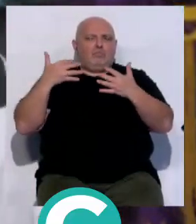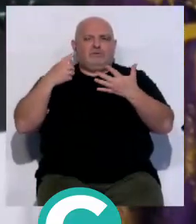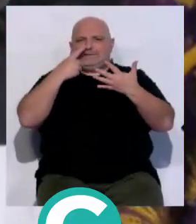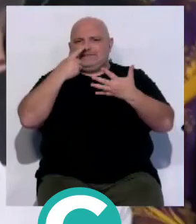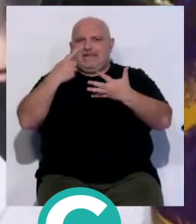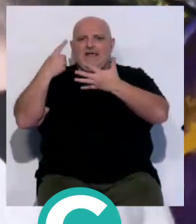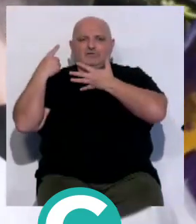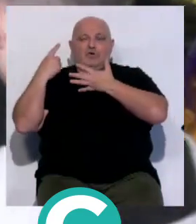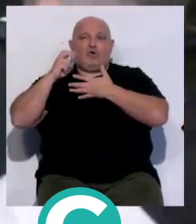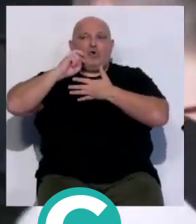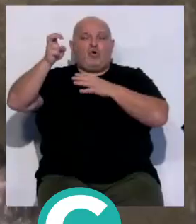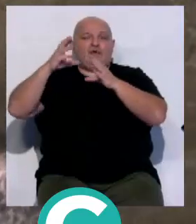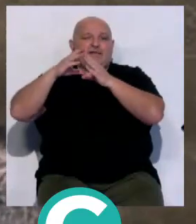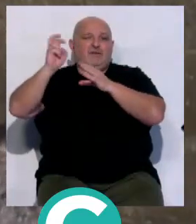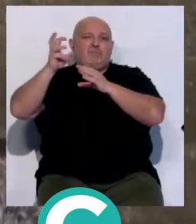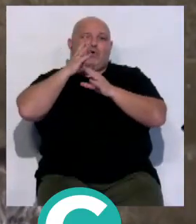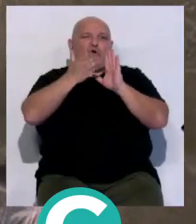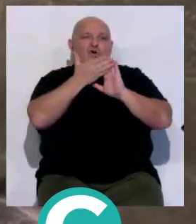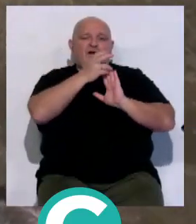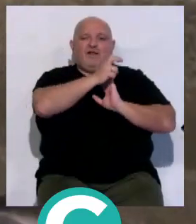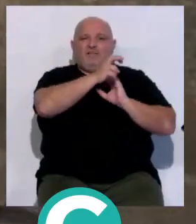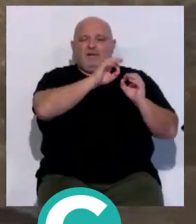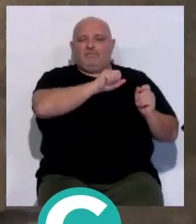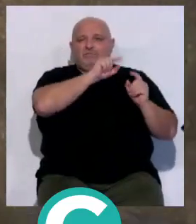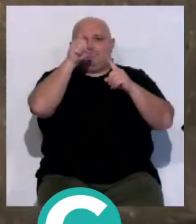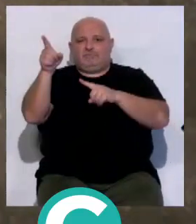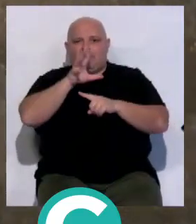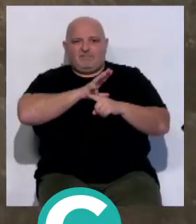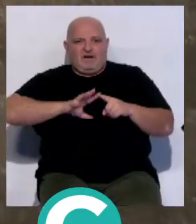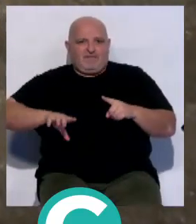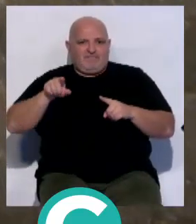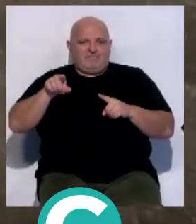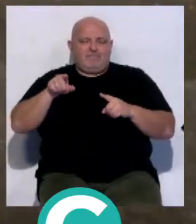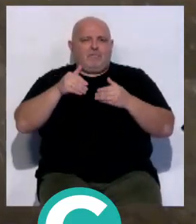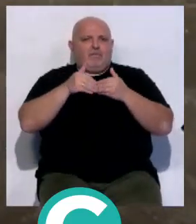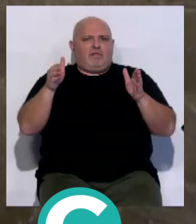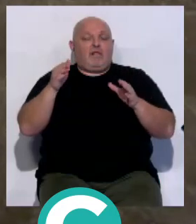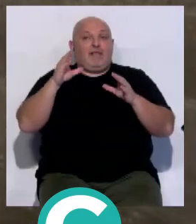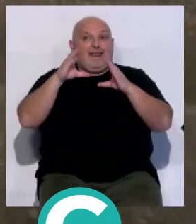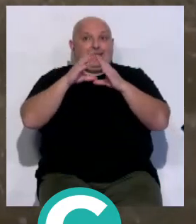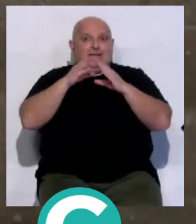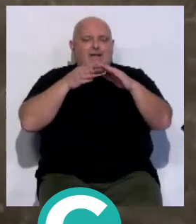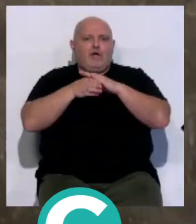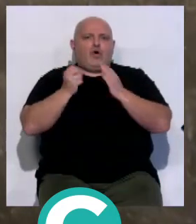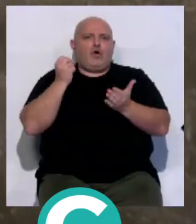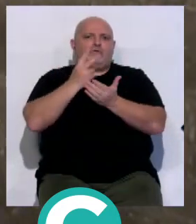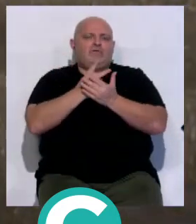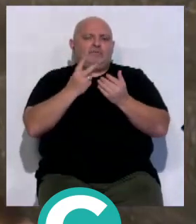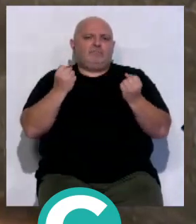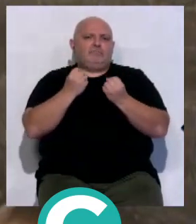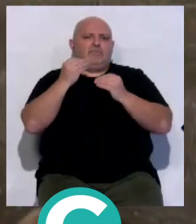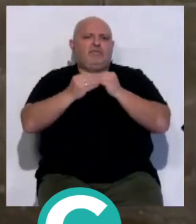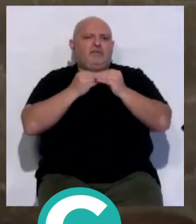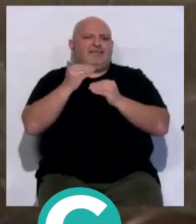años a la iglesia de Santa Catalina por las obras de recuperación de la parroquia. Tras su apertura, la parroquia ha retomado su actividad,